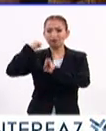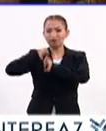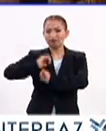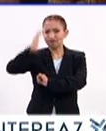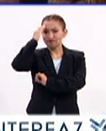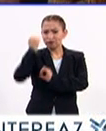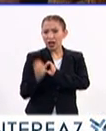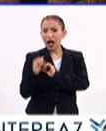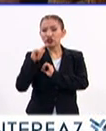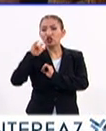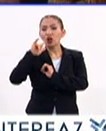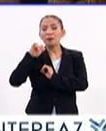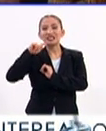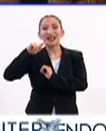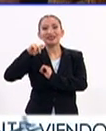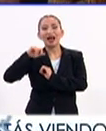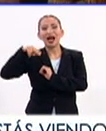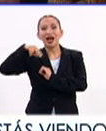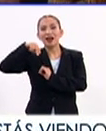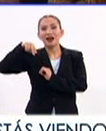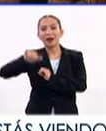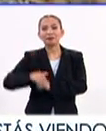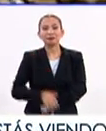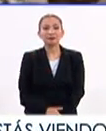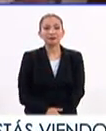a la dictadura de Antonio López de Santa Ana.